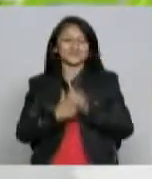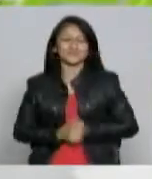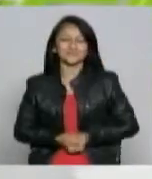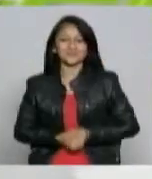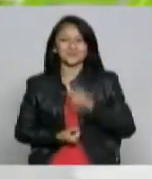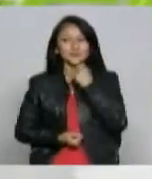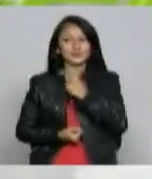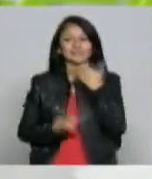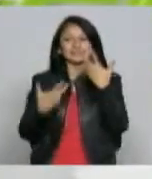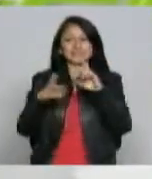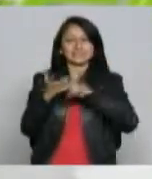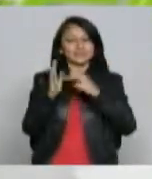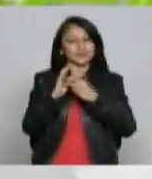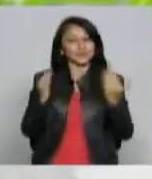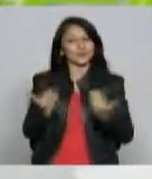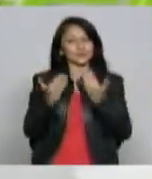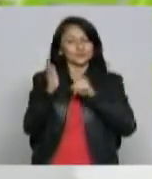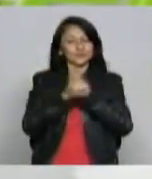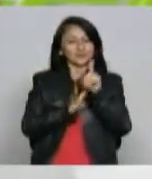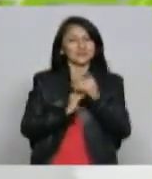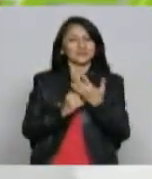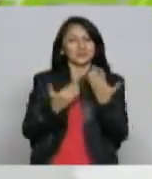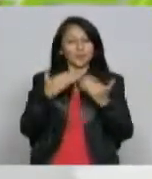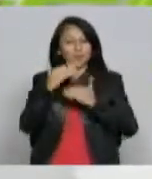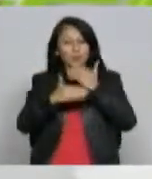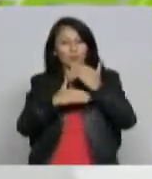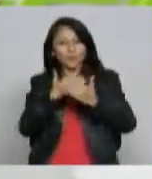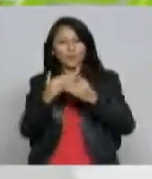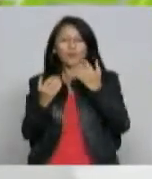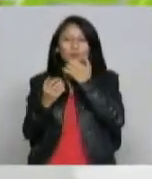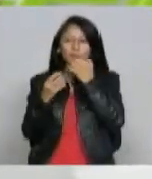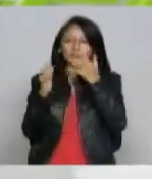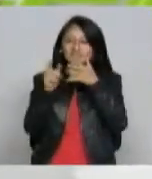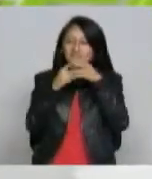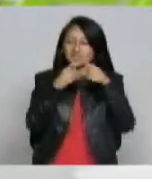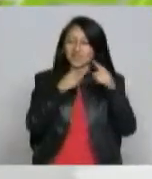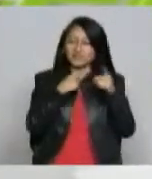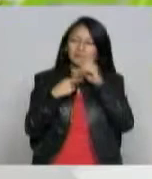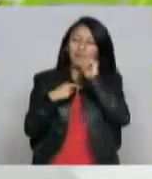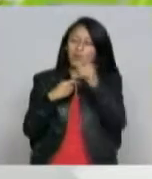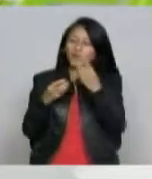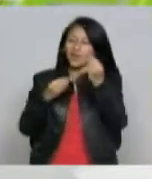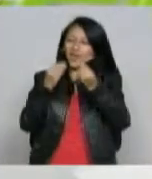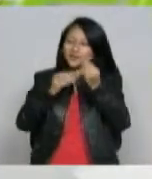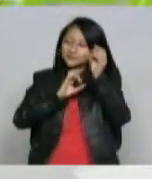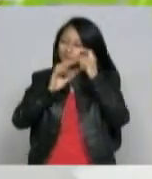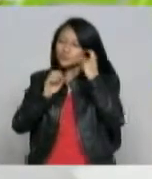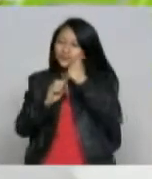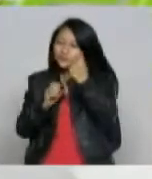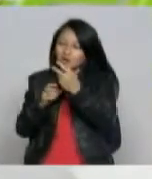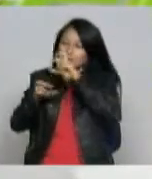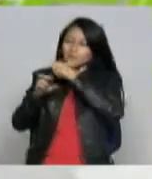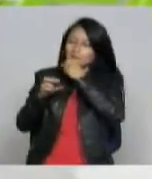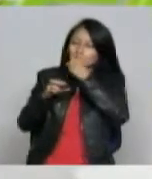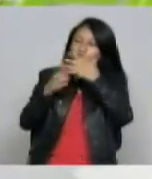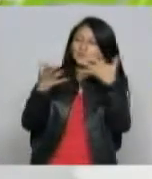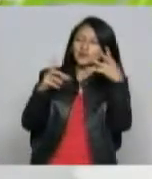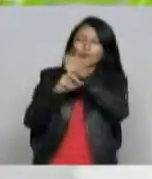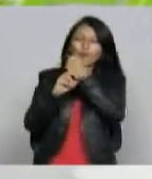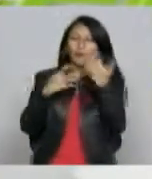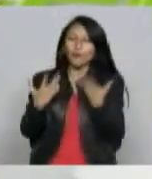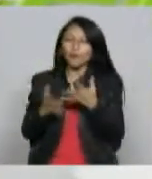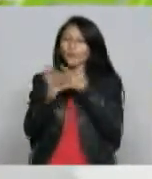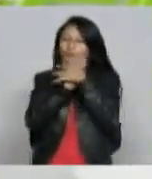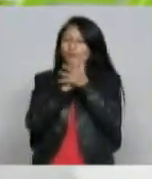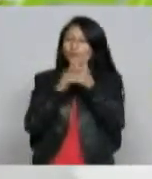sala de prensa pues se graba más que todo en exteriores ¿cómo se hace la escogencia de las locaciones? ¿qué tienen en cuenta precisamente para realizar las grabaciones